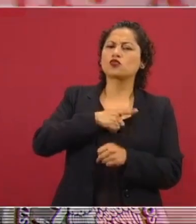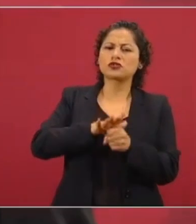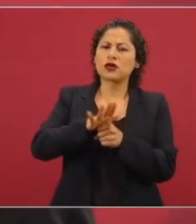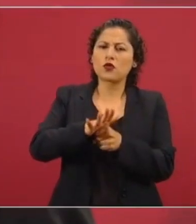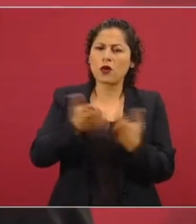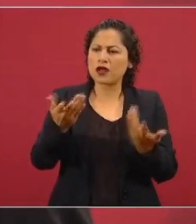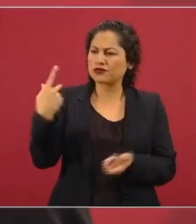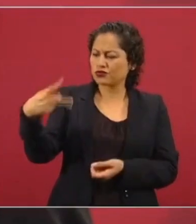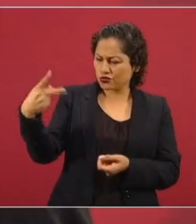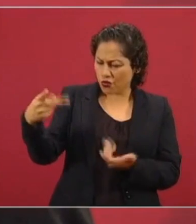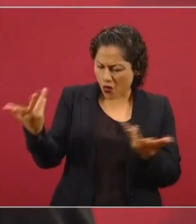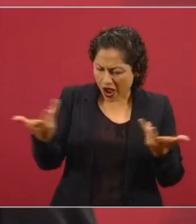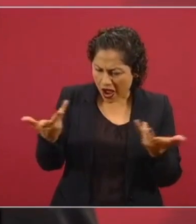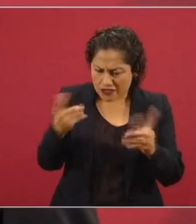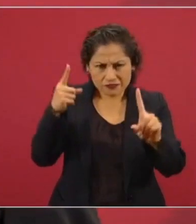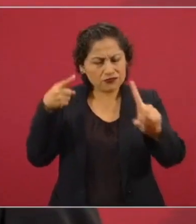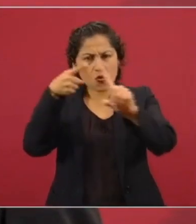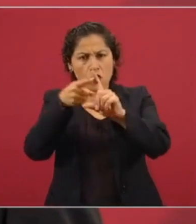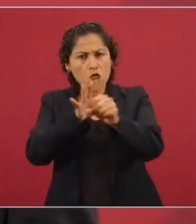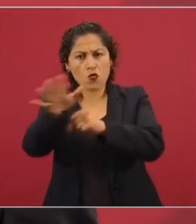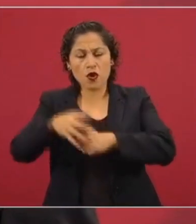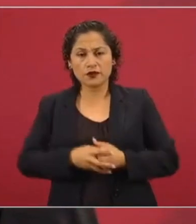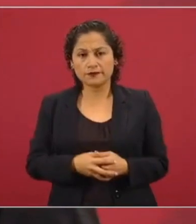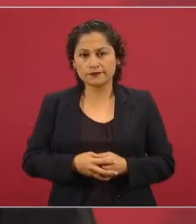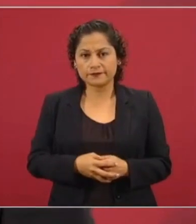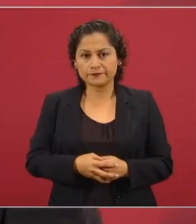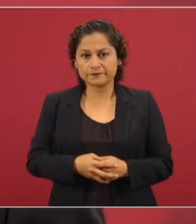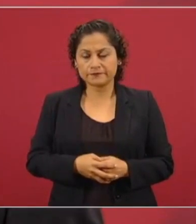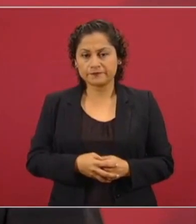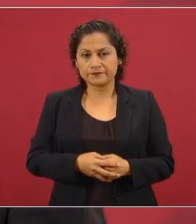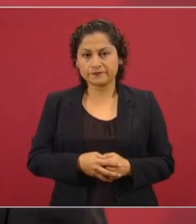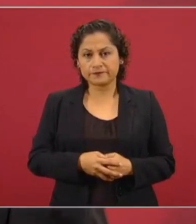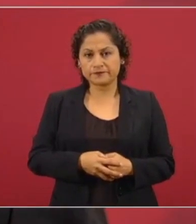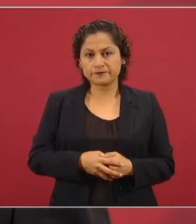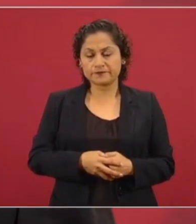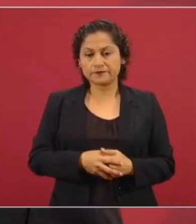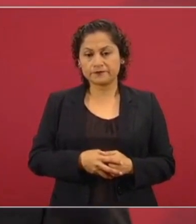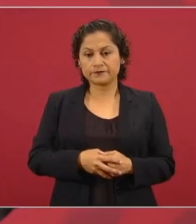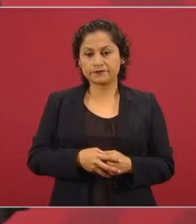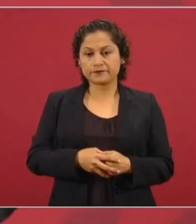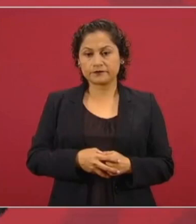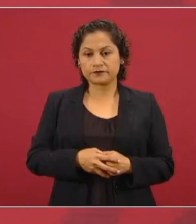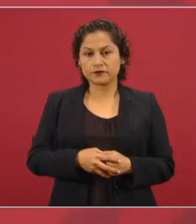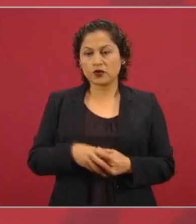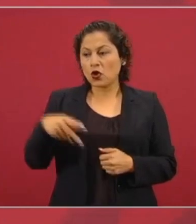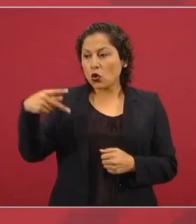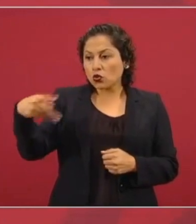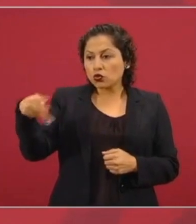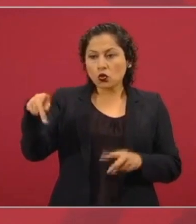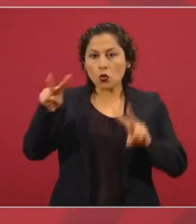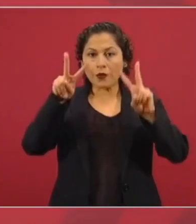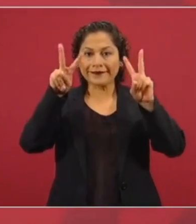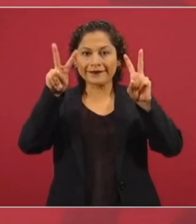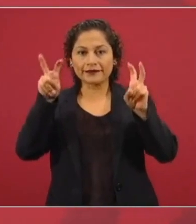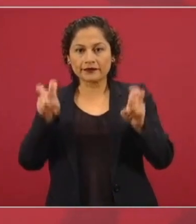en qué área se